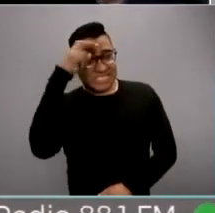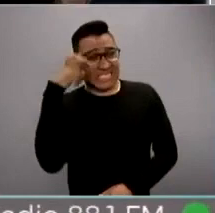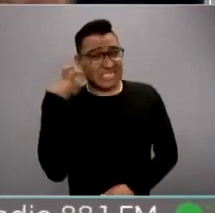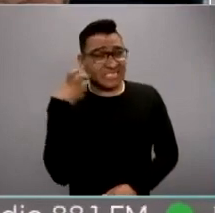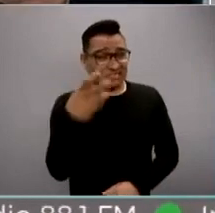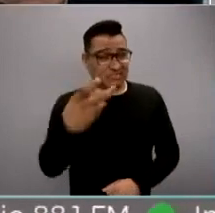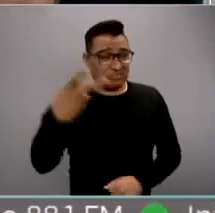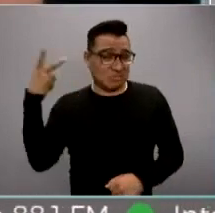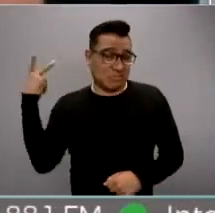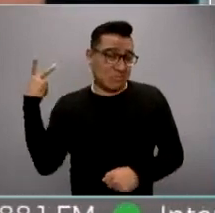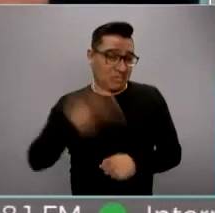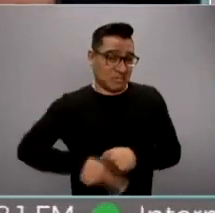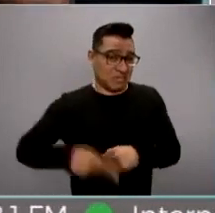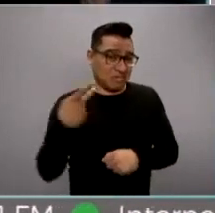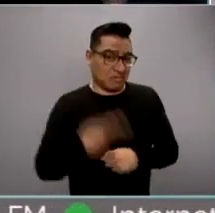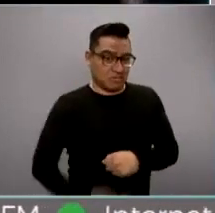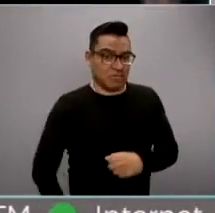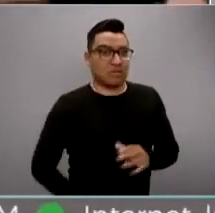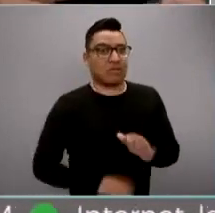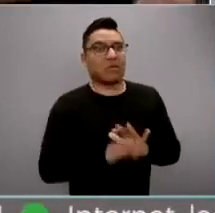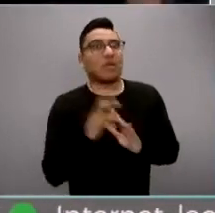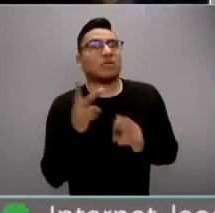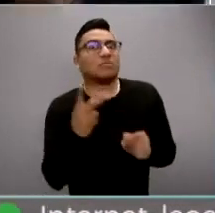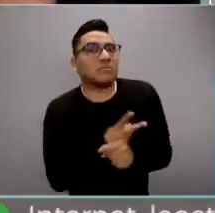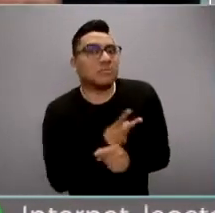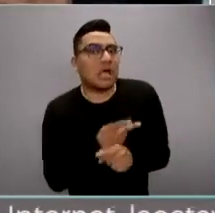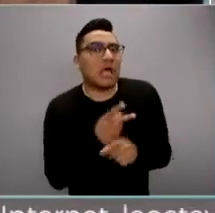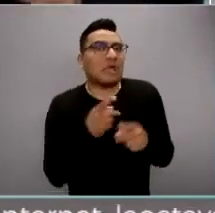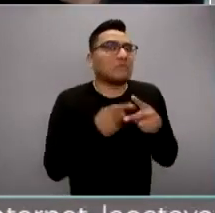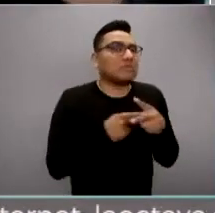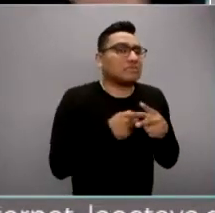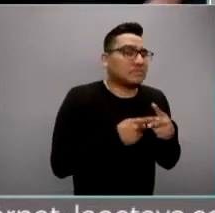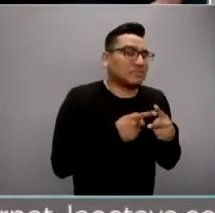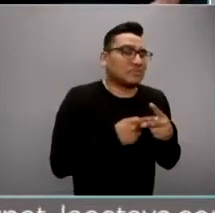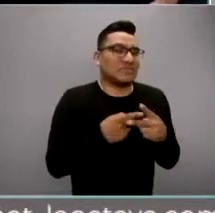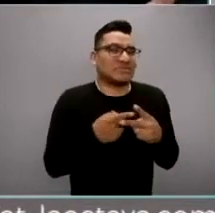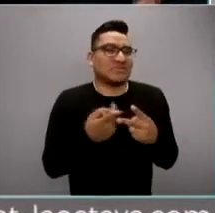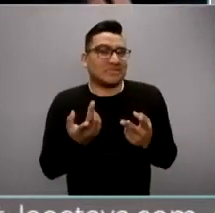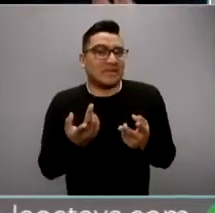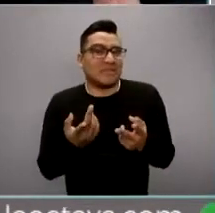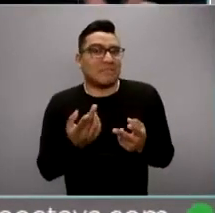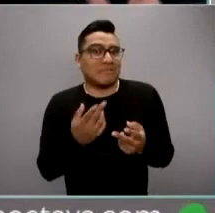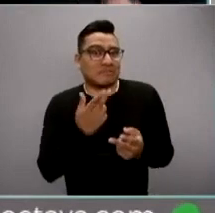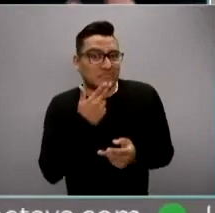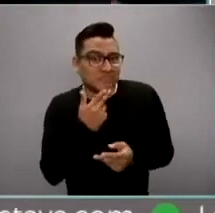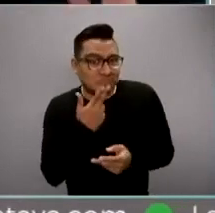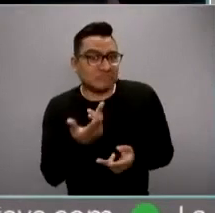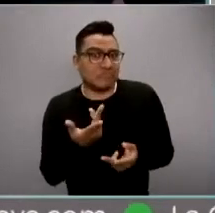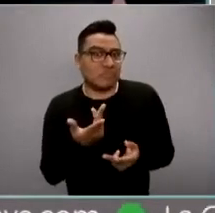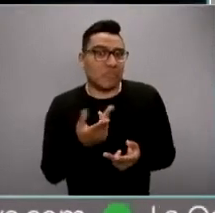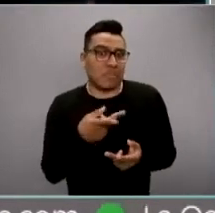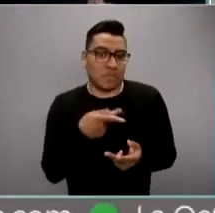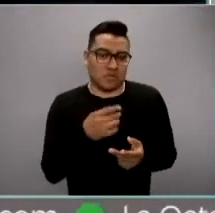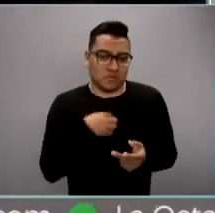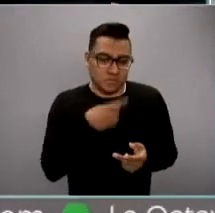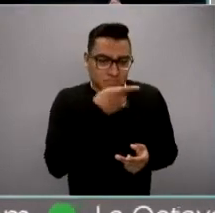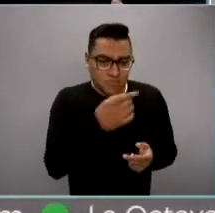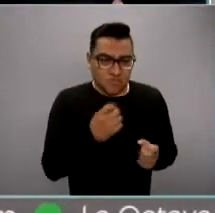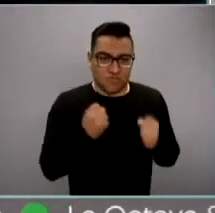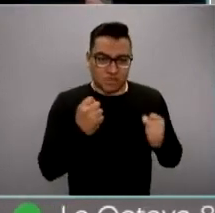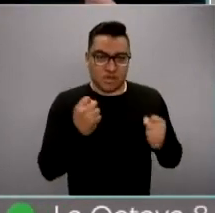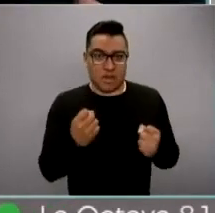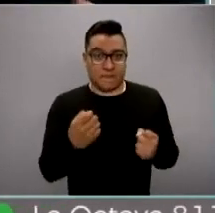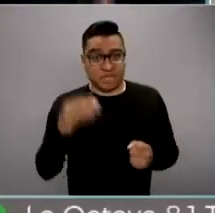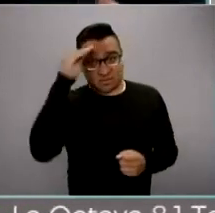pasando, qué viene, cómo van los números, qué está funcionando, qué no está funcionando. Y déjame decirlo más fuerte, nada más valioso hoy que el pensamiento